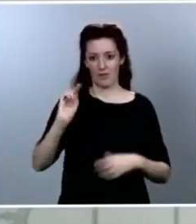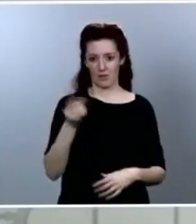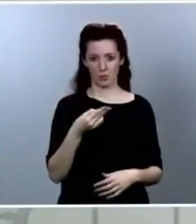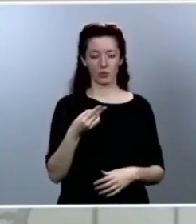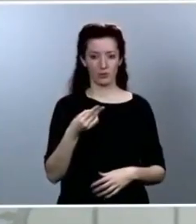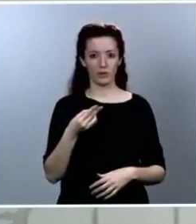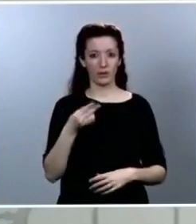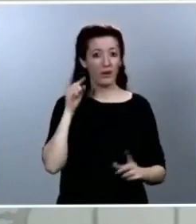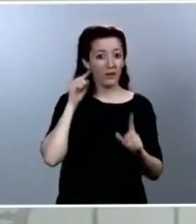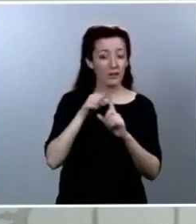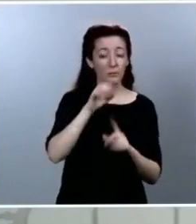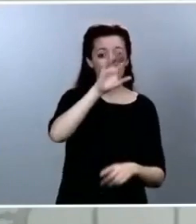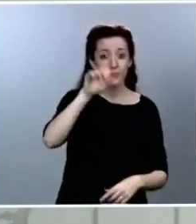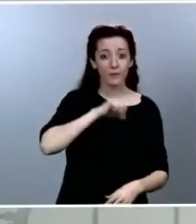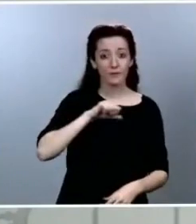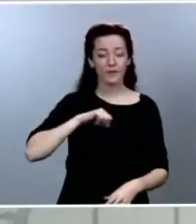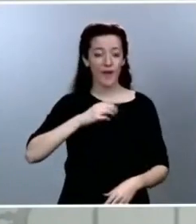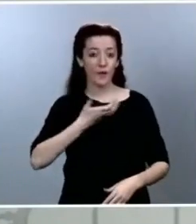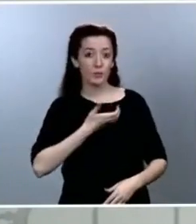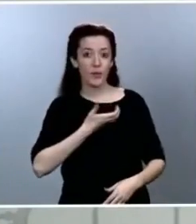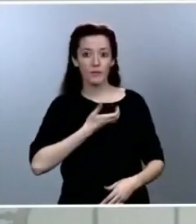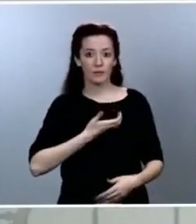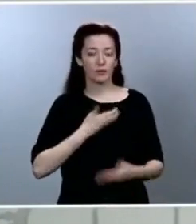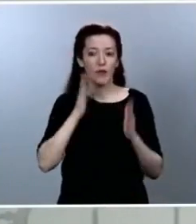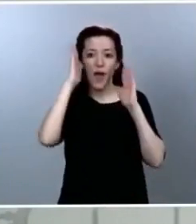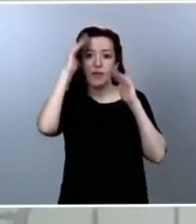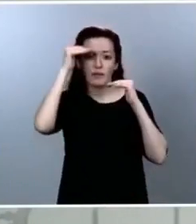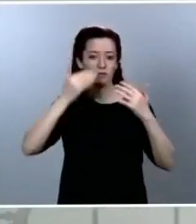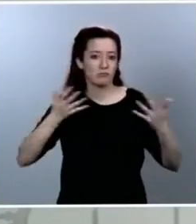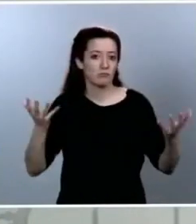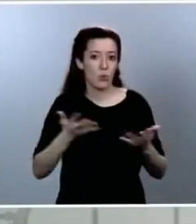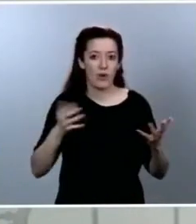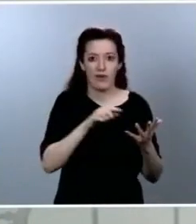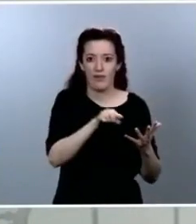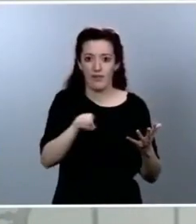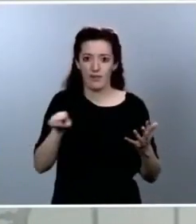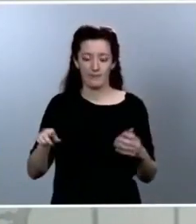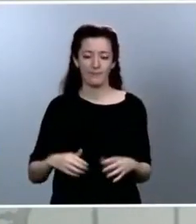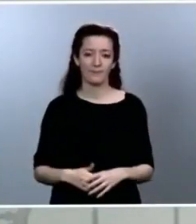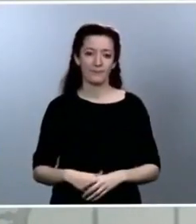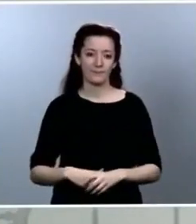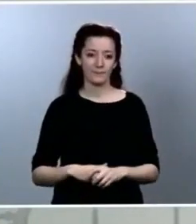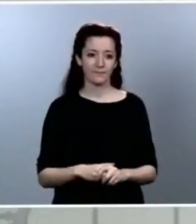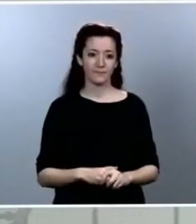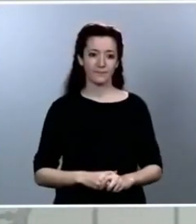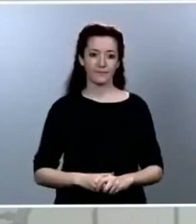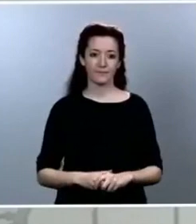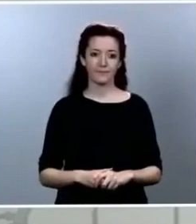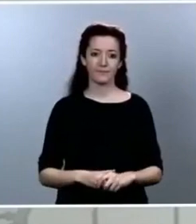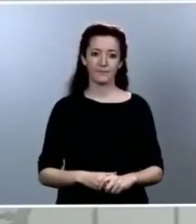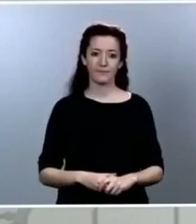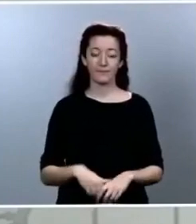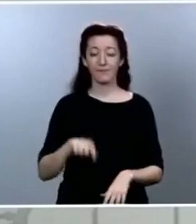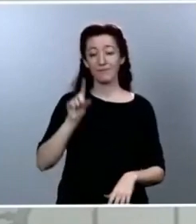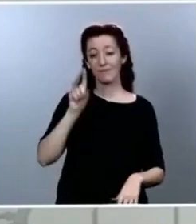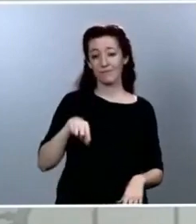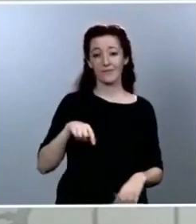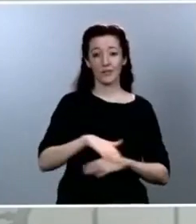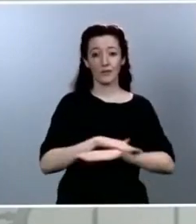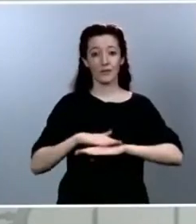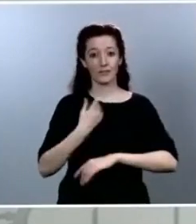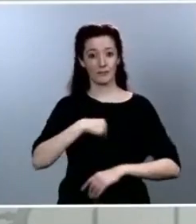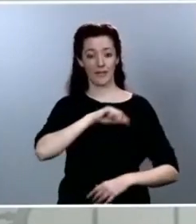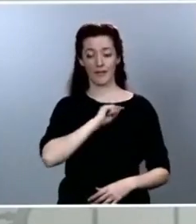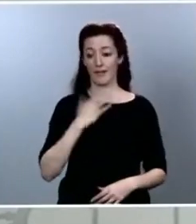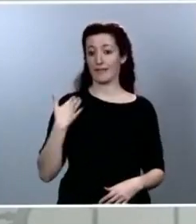hacer frente a las urgencias más inmediatas. Y además de todo eso, como bien saben ustedes, el gobierno de España viene trabajando durante estas últimas semanas de manera